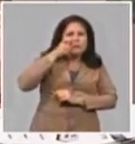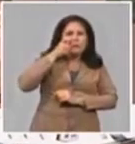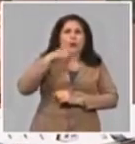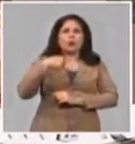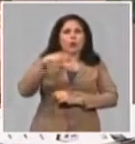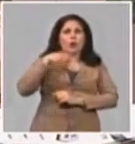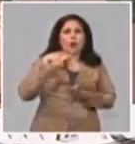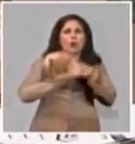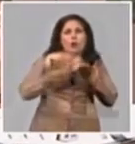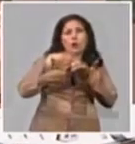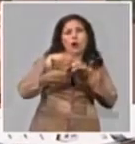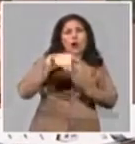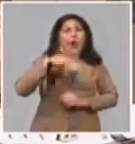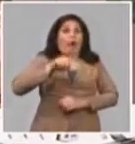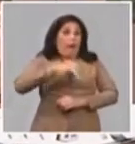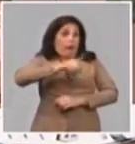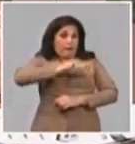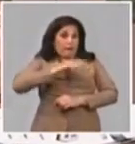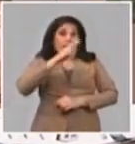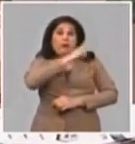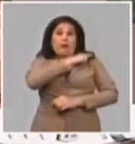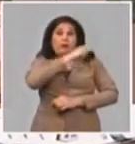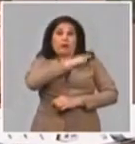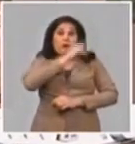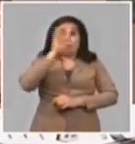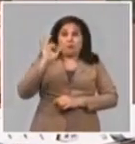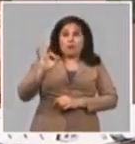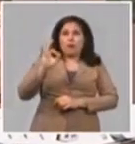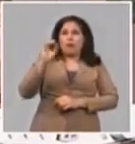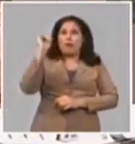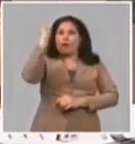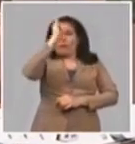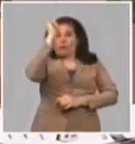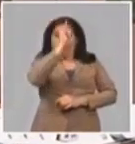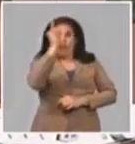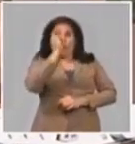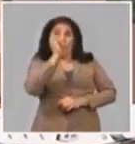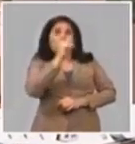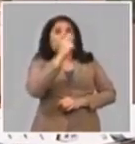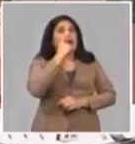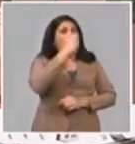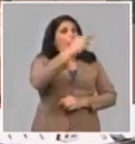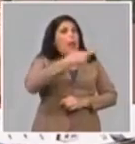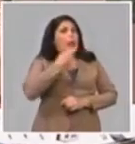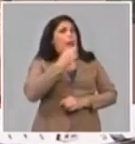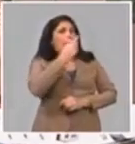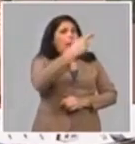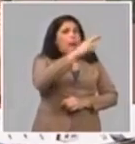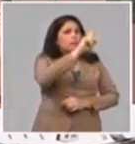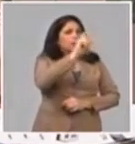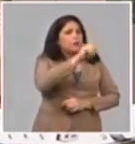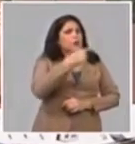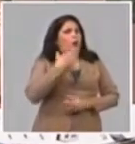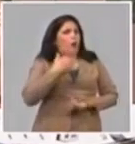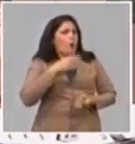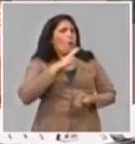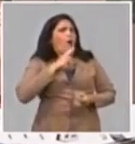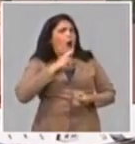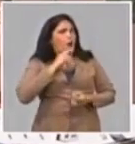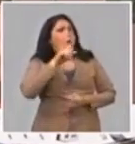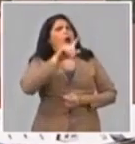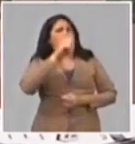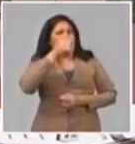discutimos con todos los directores de acueductos por videoconferencia uno a uno. Hoy lo discutimos con todos los delegados